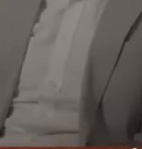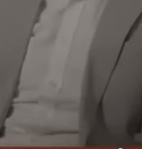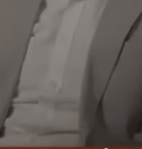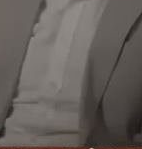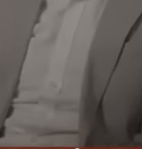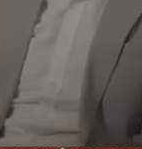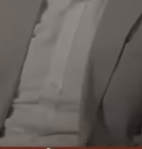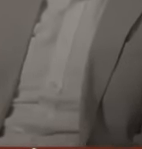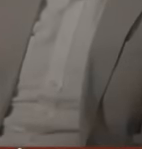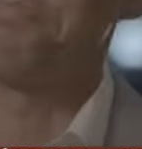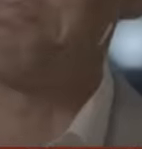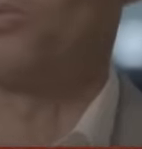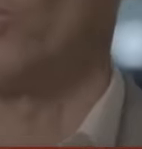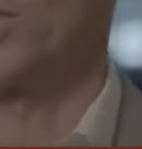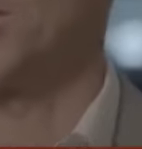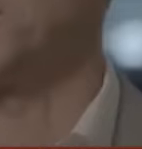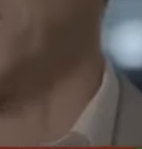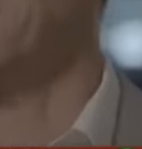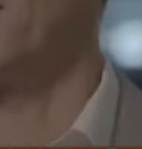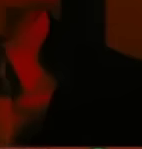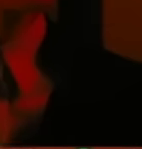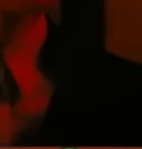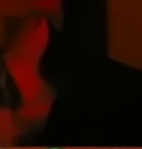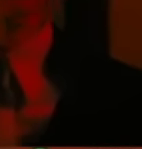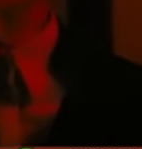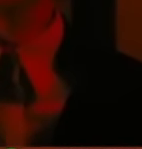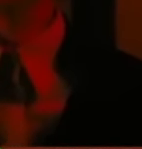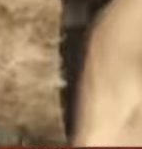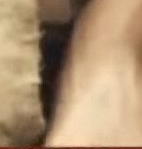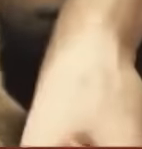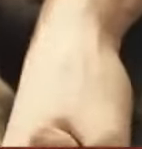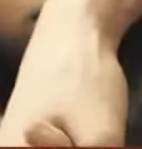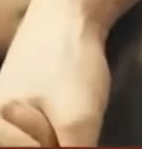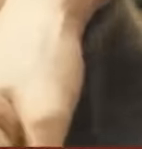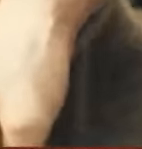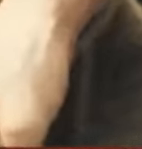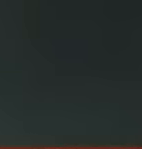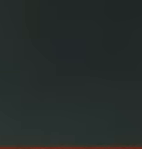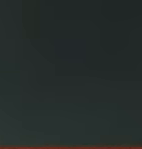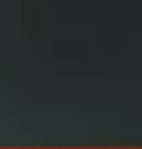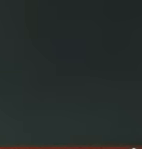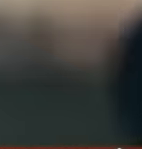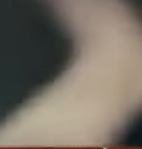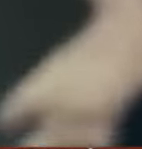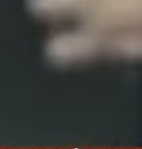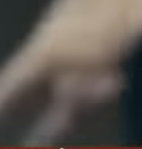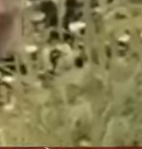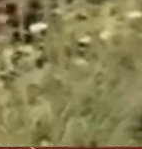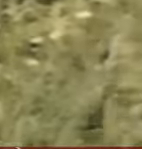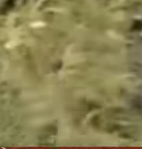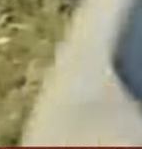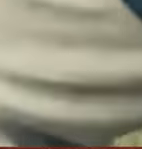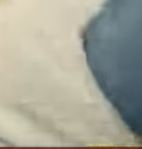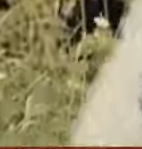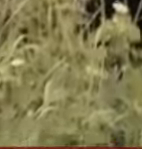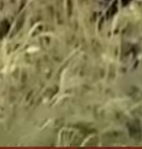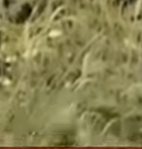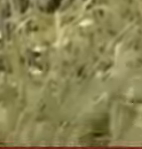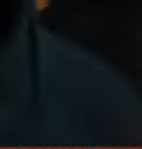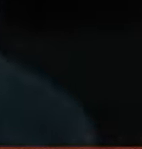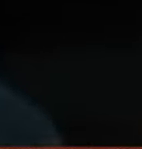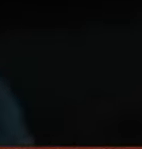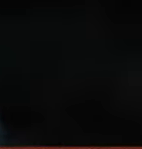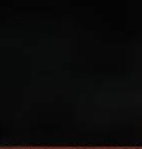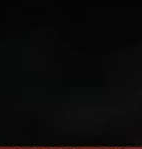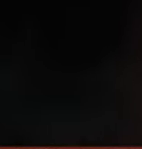producción del tráiler De una película de ciencia ficción Llamada Morgan Este sistema de IBM Procesó por un